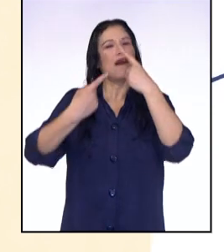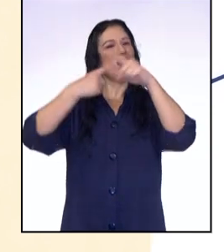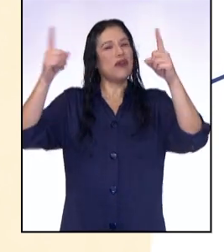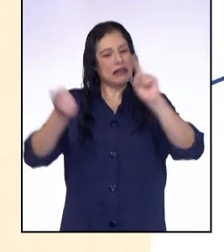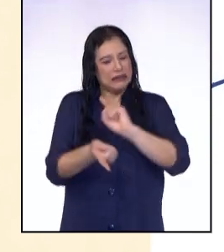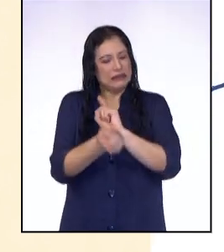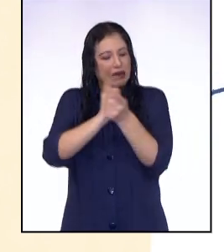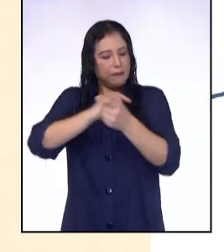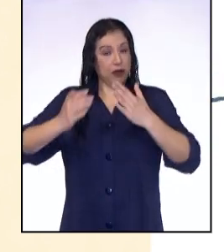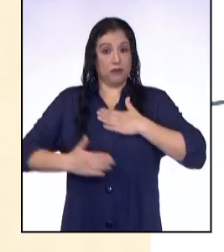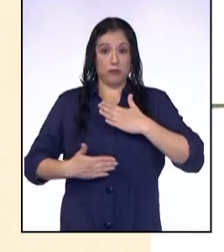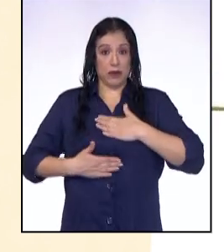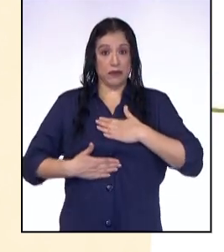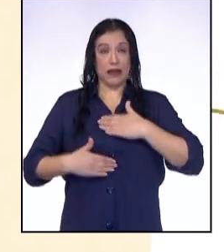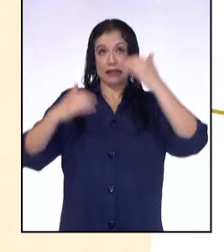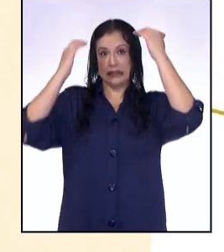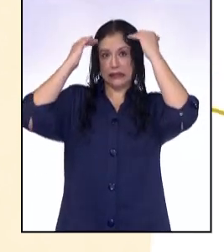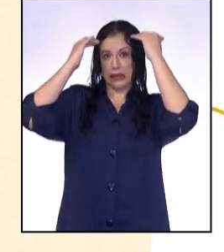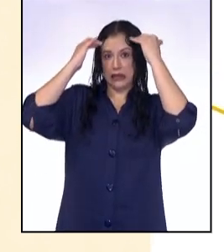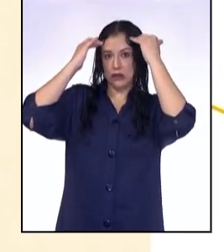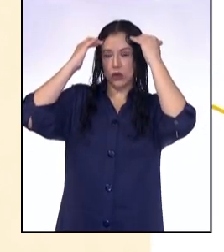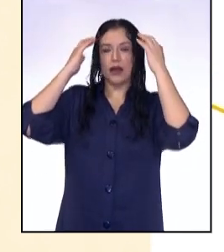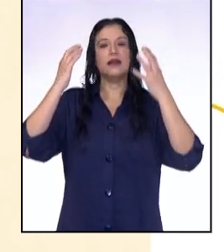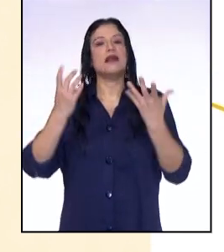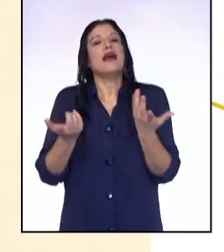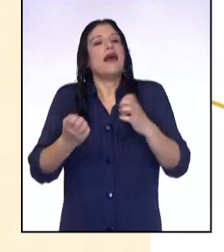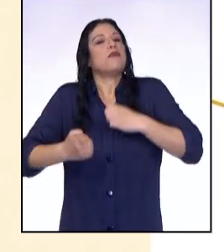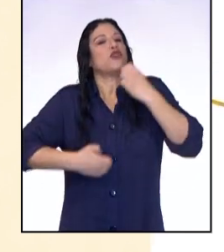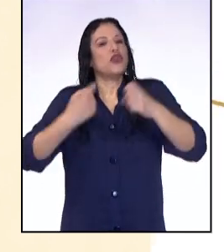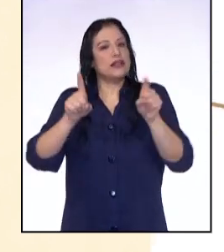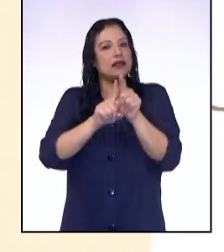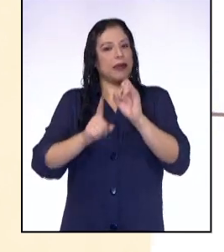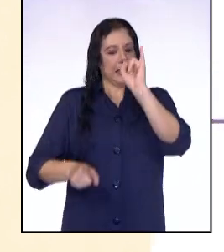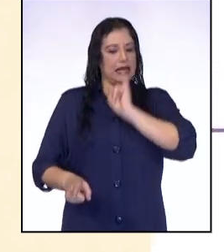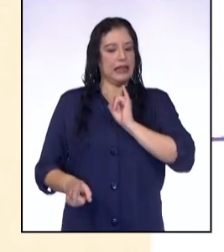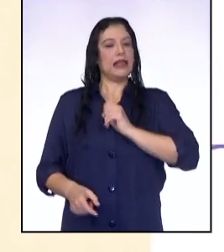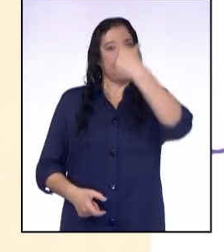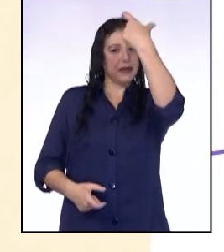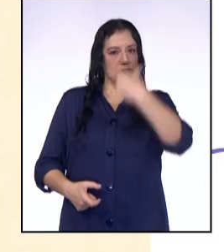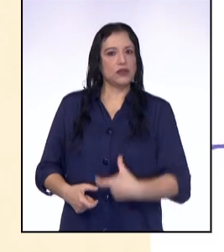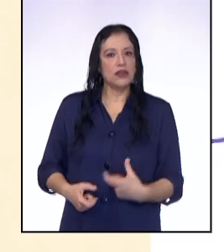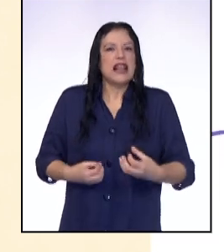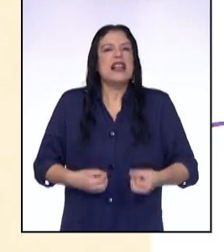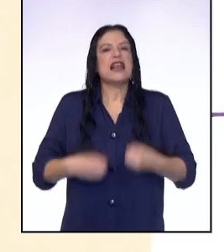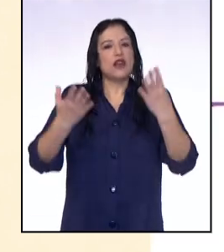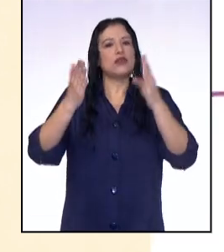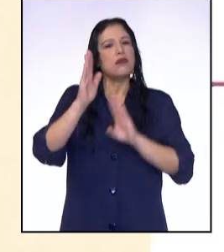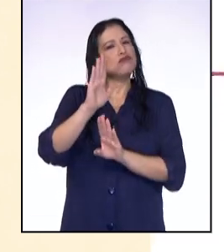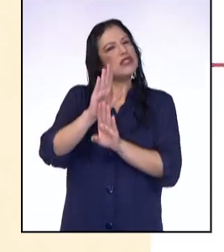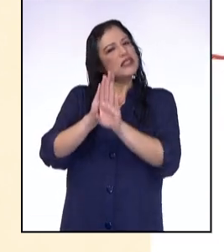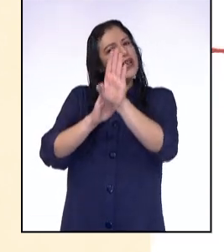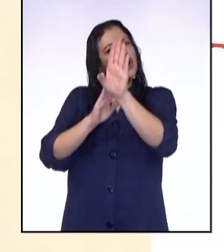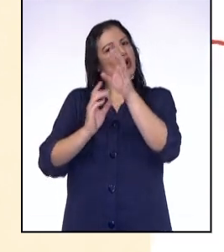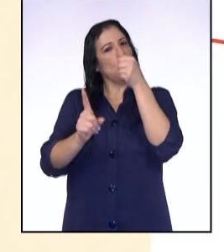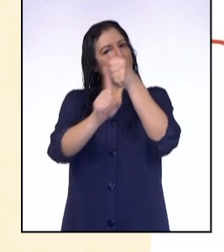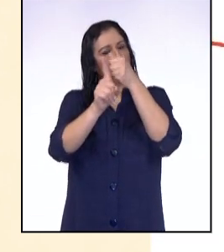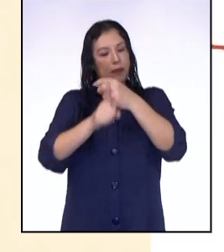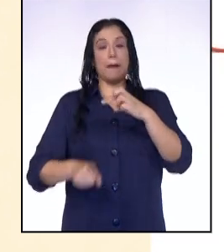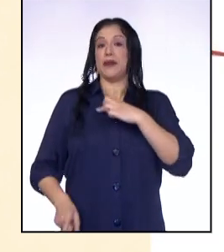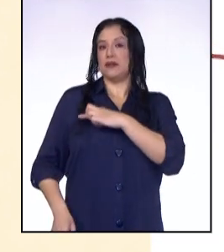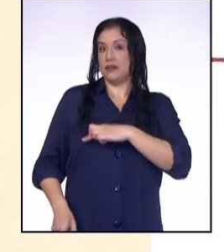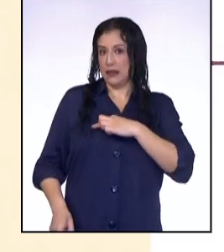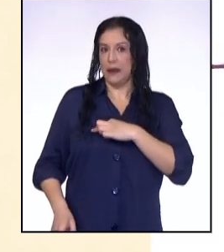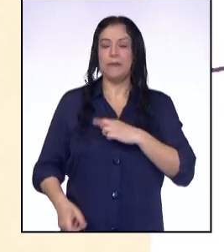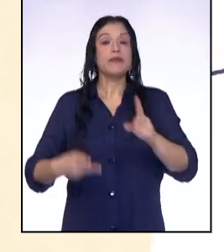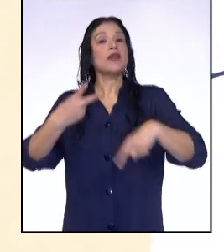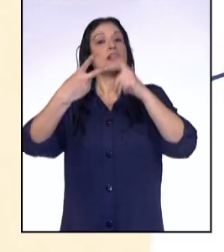serie de cambios biológicos, intelectuales, afectivos y de identidad personal que llevan a una construcción de la personalidad. Dos,